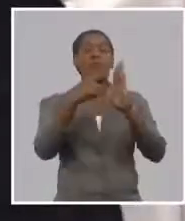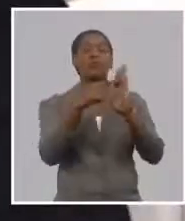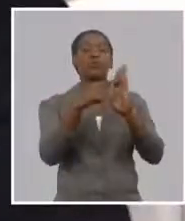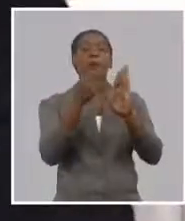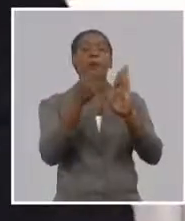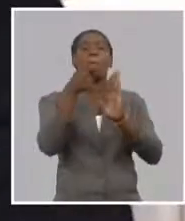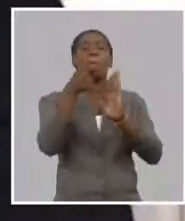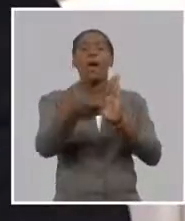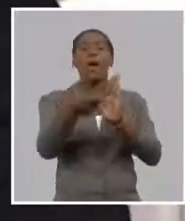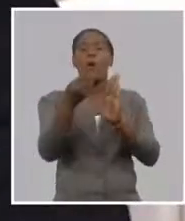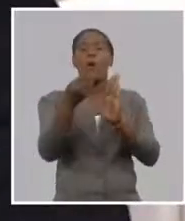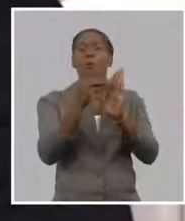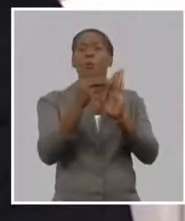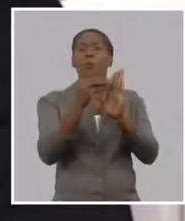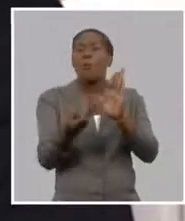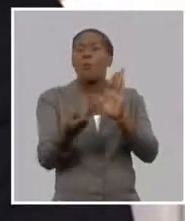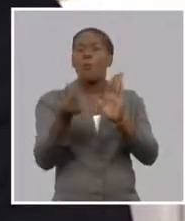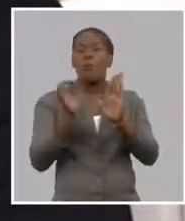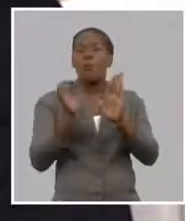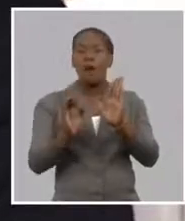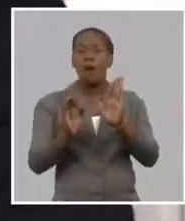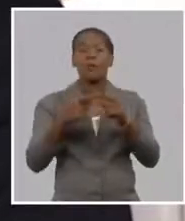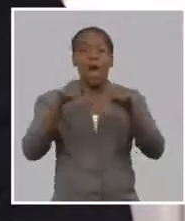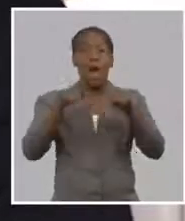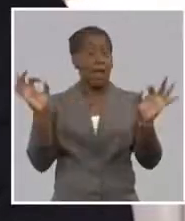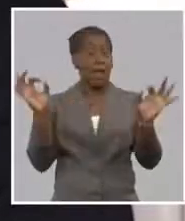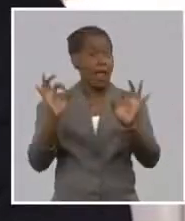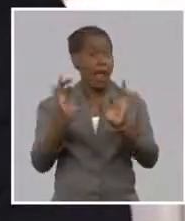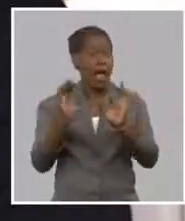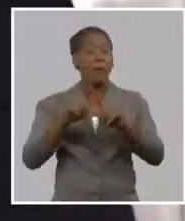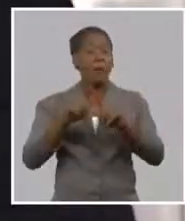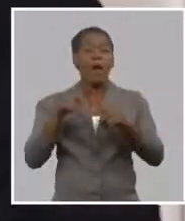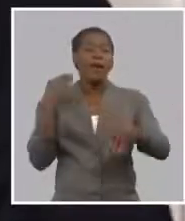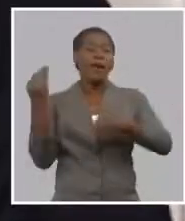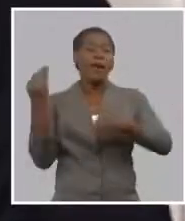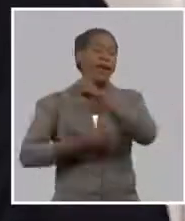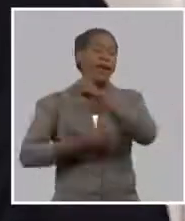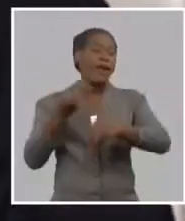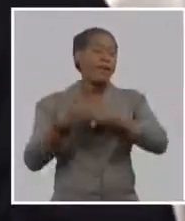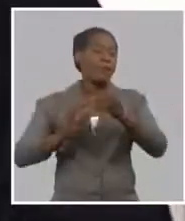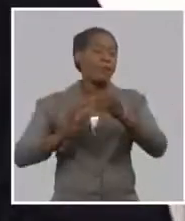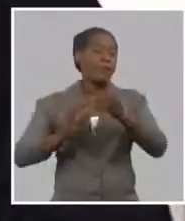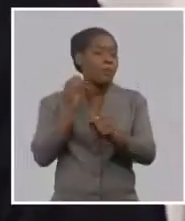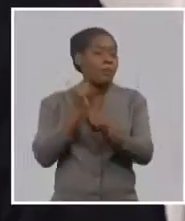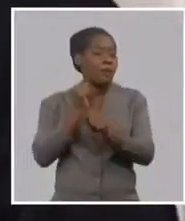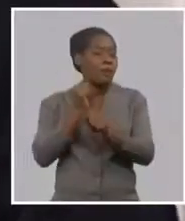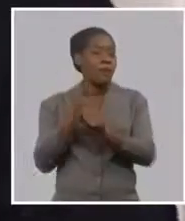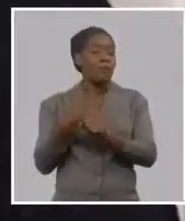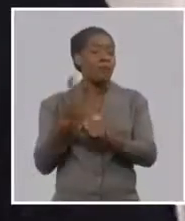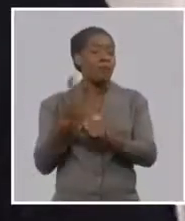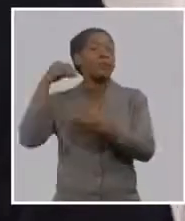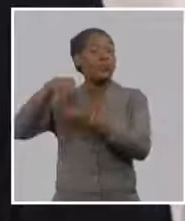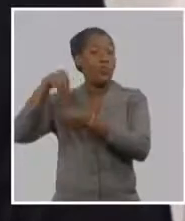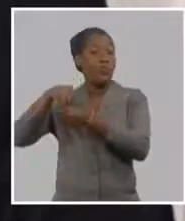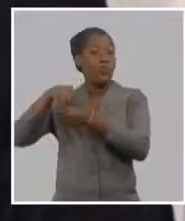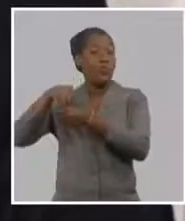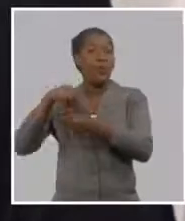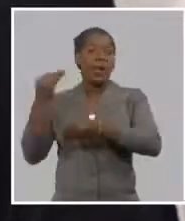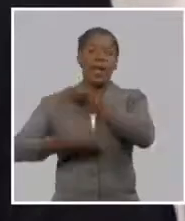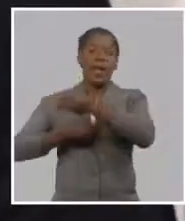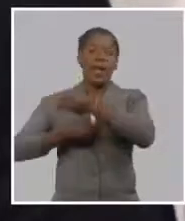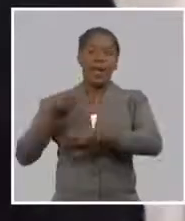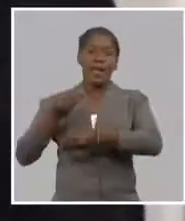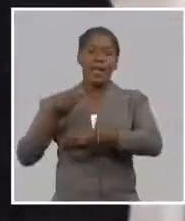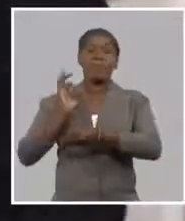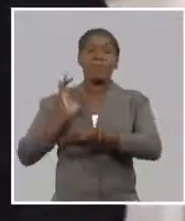ajustar a los precios nuevos que en la tarde de ordenamiento se han establecido por los diferentes productos y además tenemos rendimientos. Tema polémico también